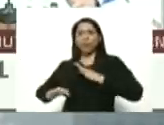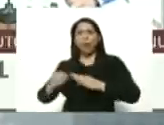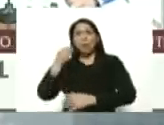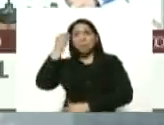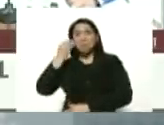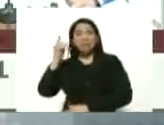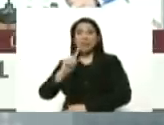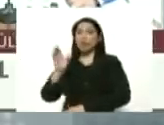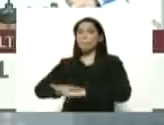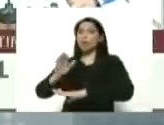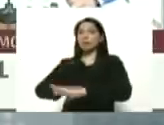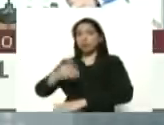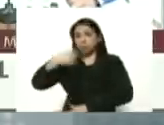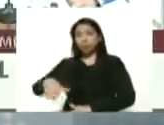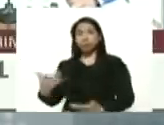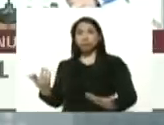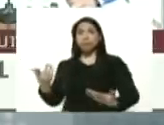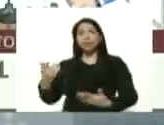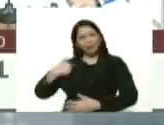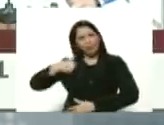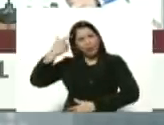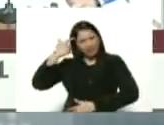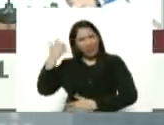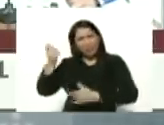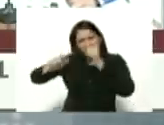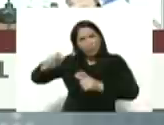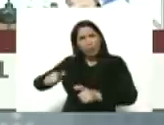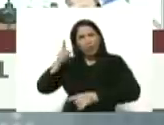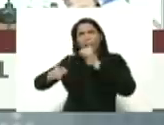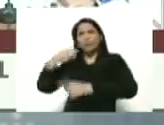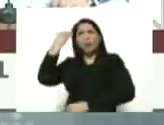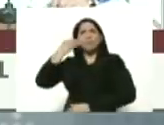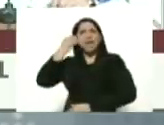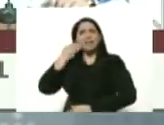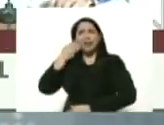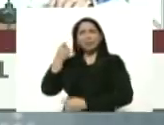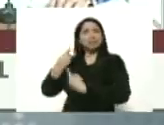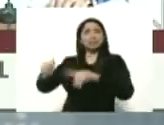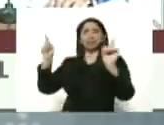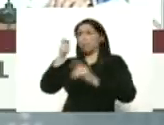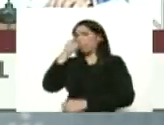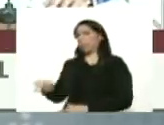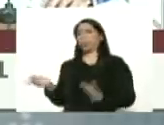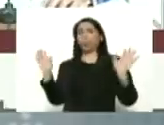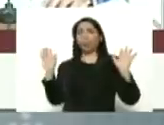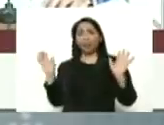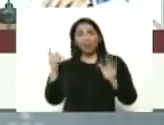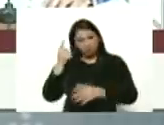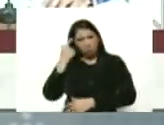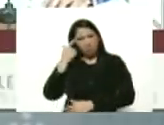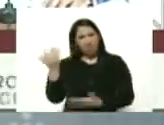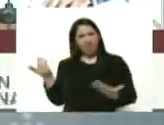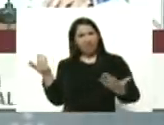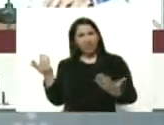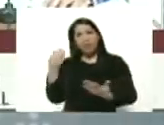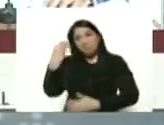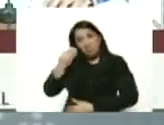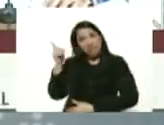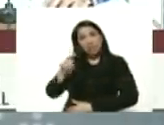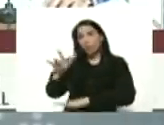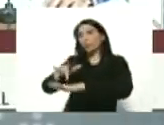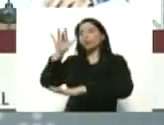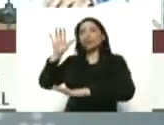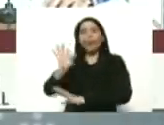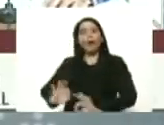les va a pasar lo creen lo sé lo sé que es así lo sé creen que no les va a tocar